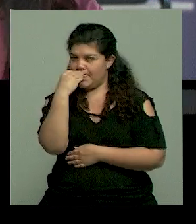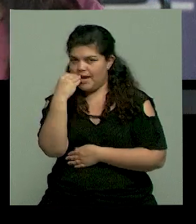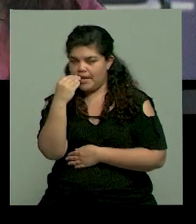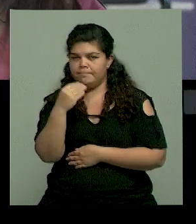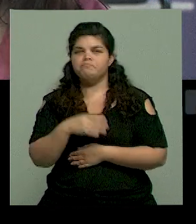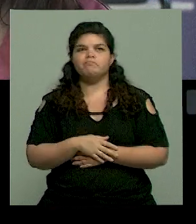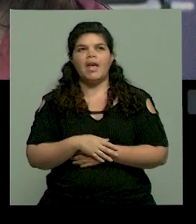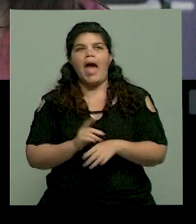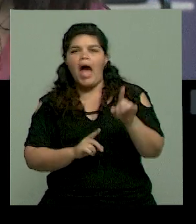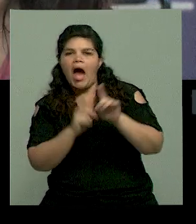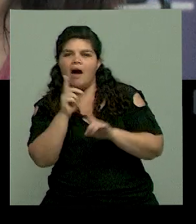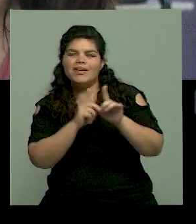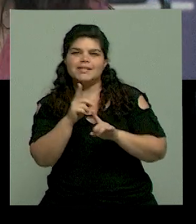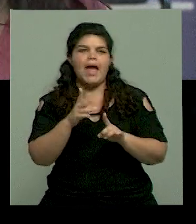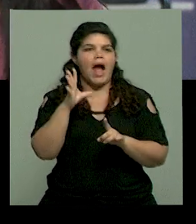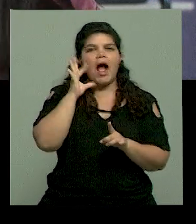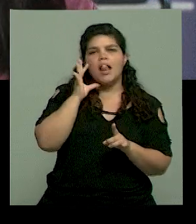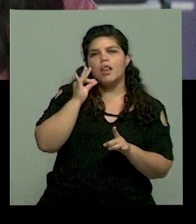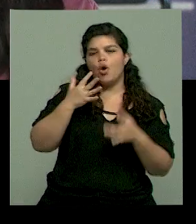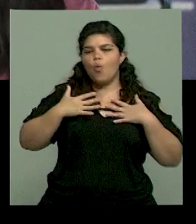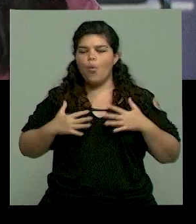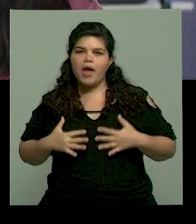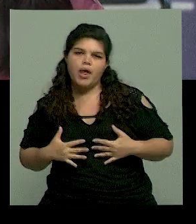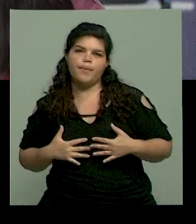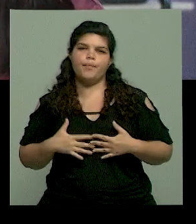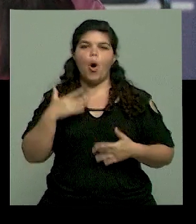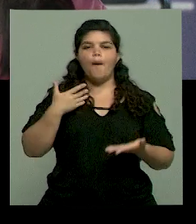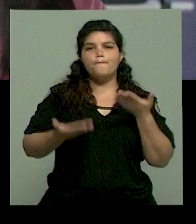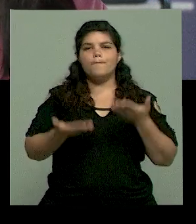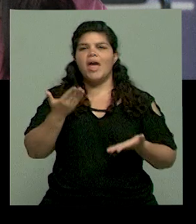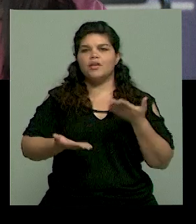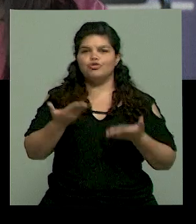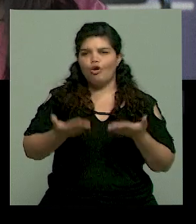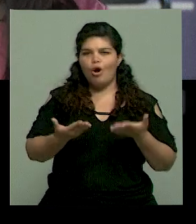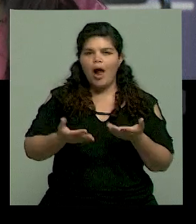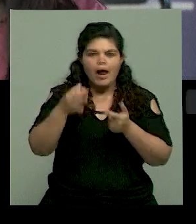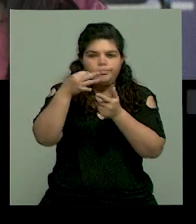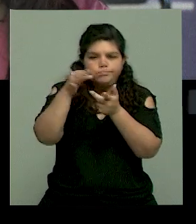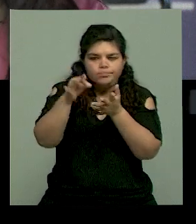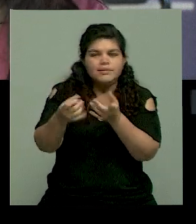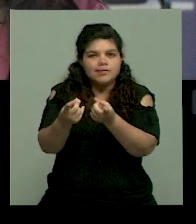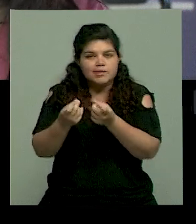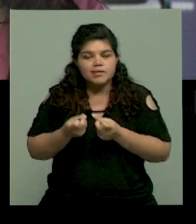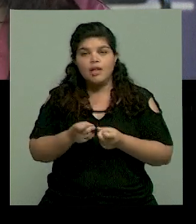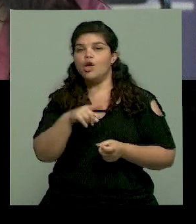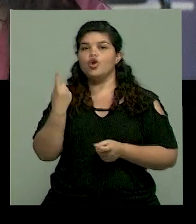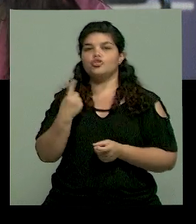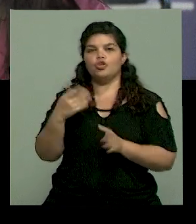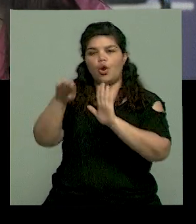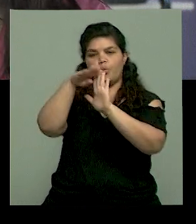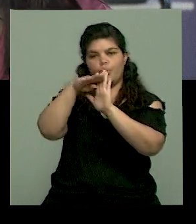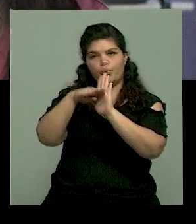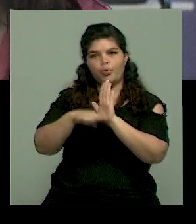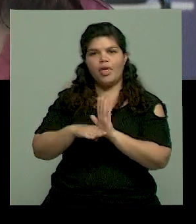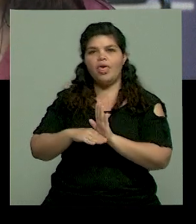que haya que corregir desde la bioquímica, desde el peso, lo demás, hacemos una dieta personalizada y